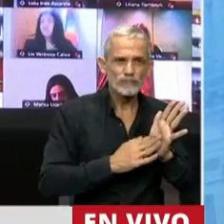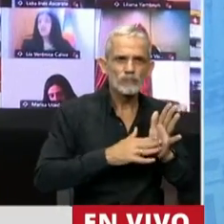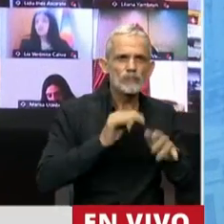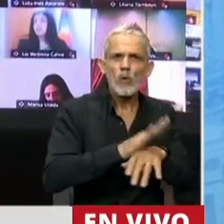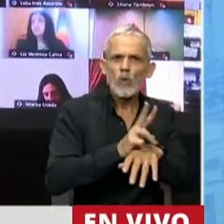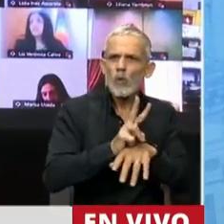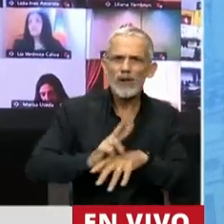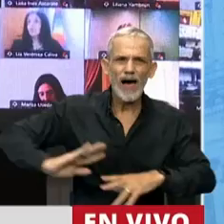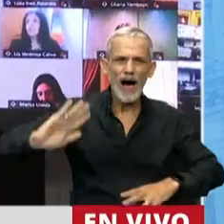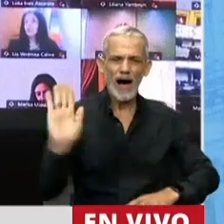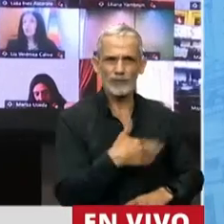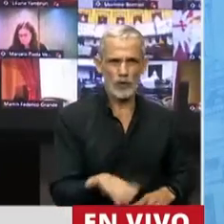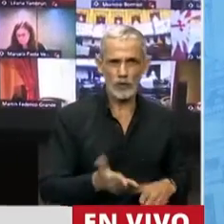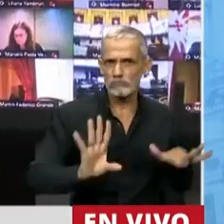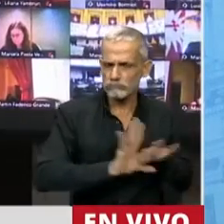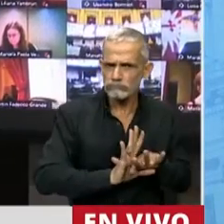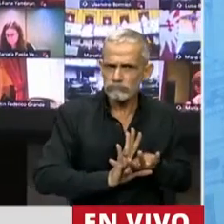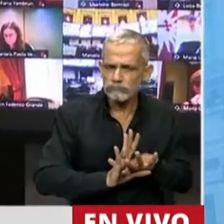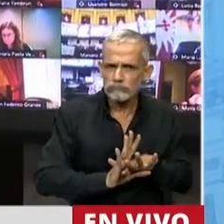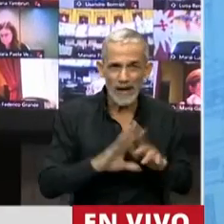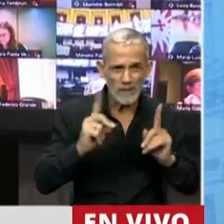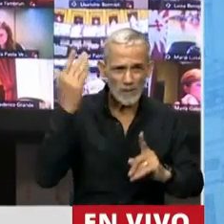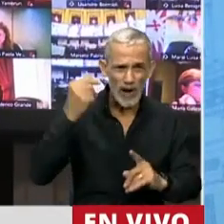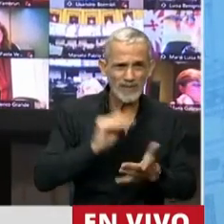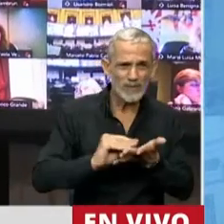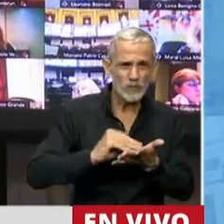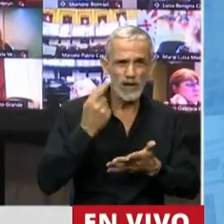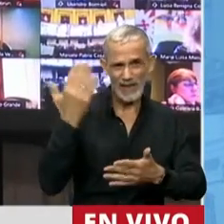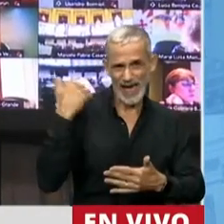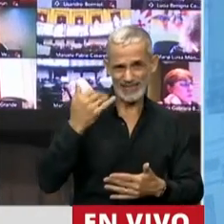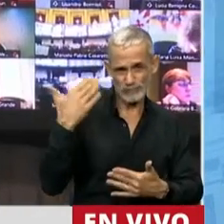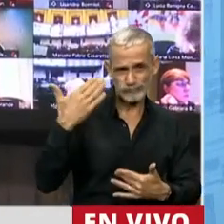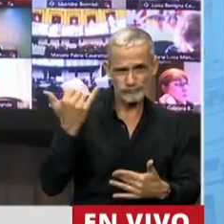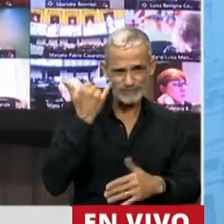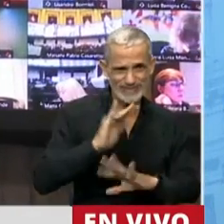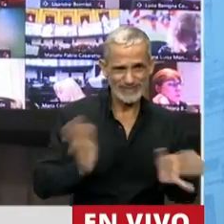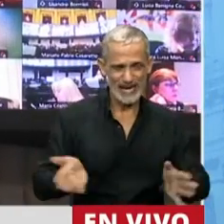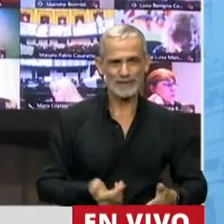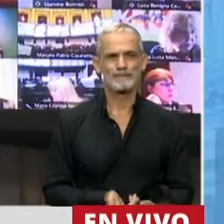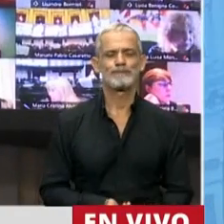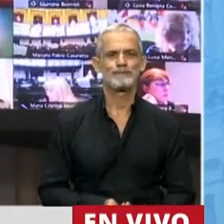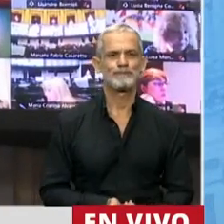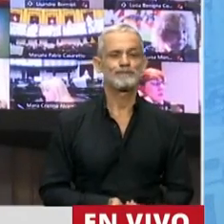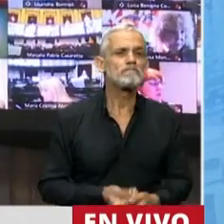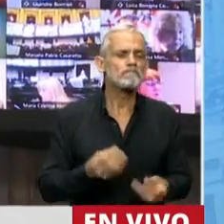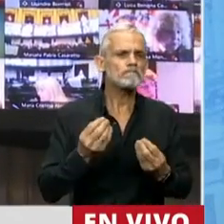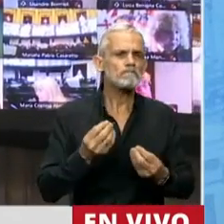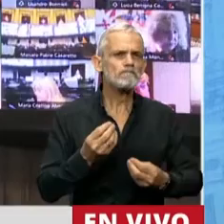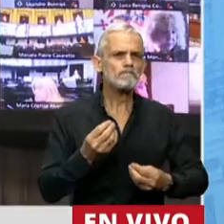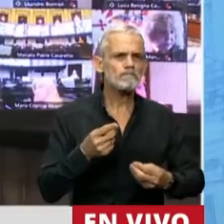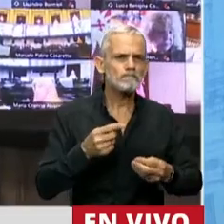perfecta, señor presidente, por todo lo que dijeron las señoras diputadas con anterioridad. Porque